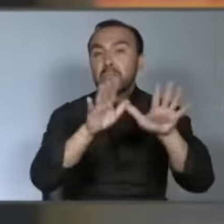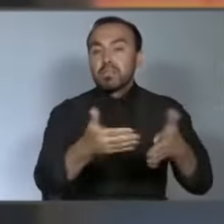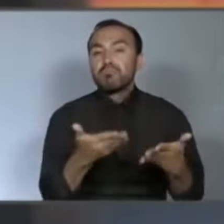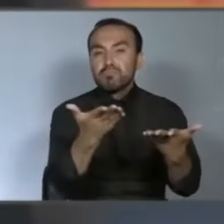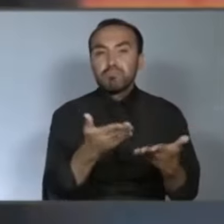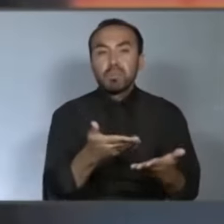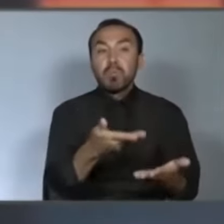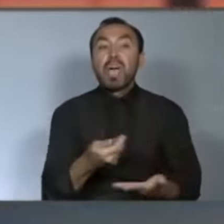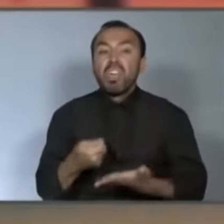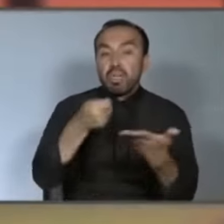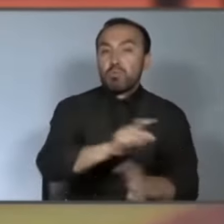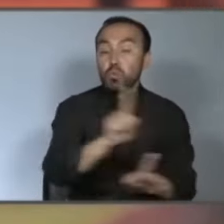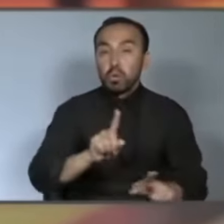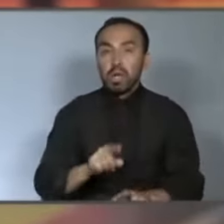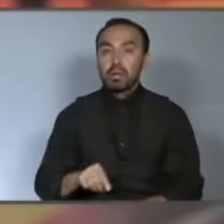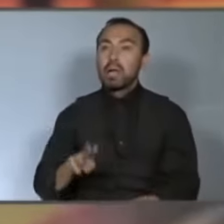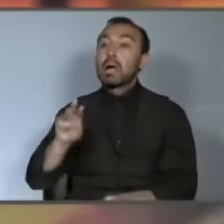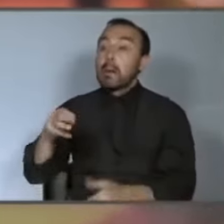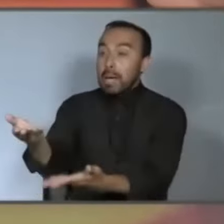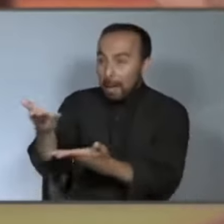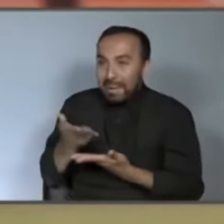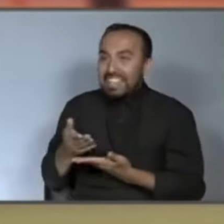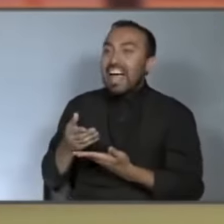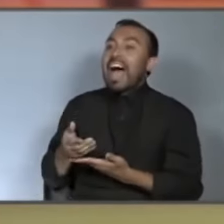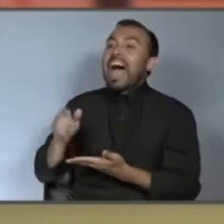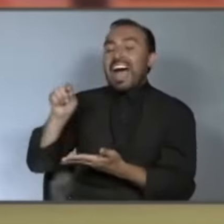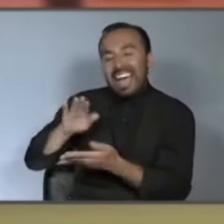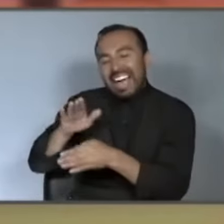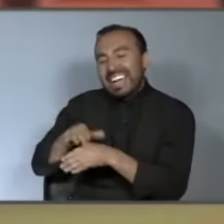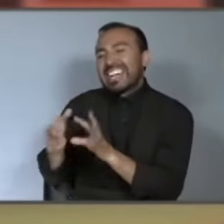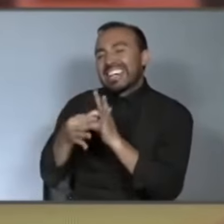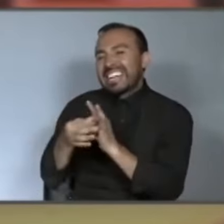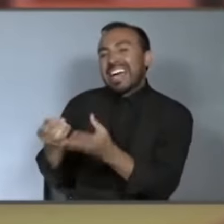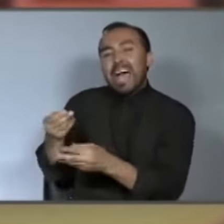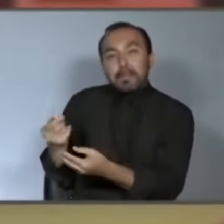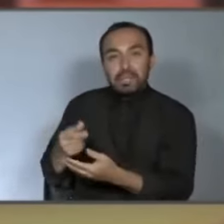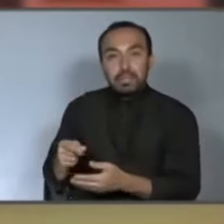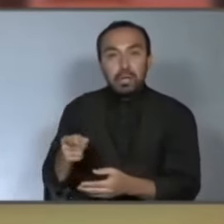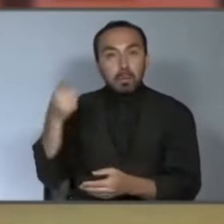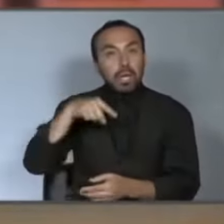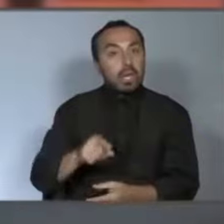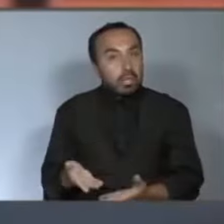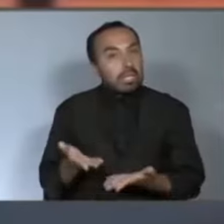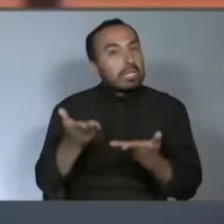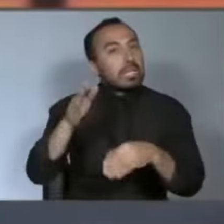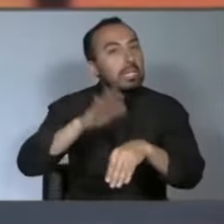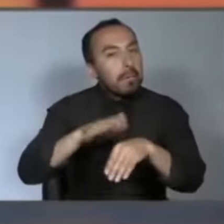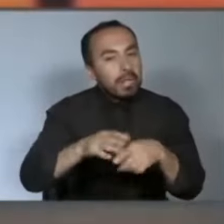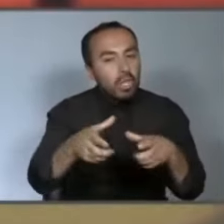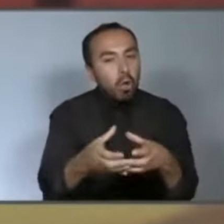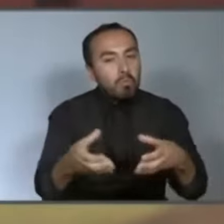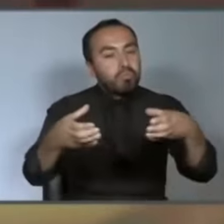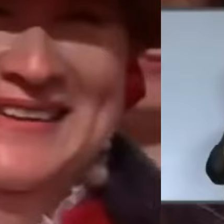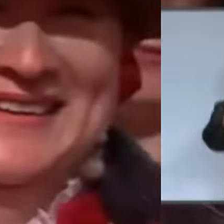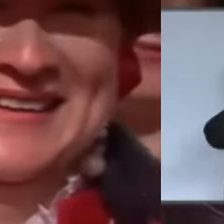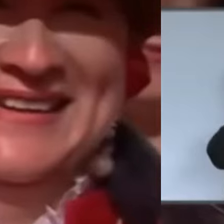Si tu mamá te ama, te presta un crédito, no te lo va a cobrar nunca. Pero anda que te mande con un pocillo con torta pa' la casa.